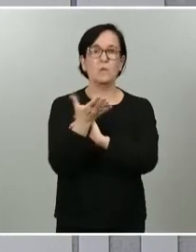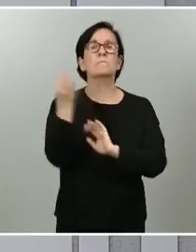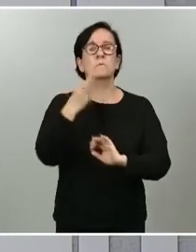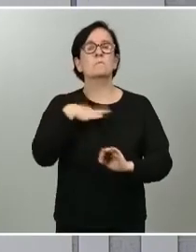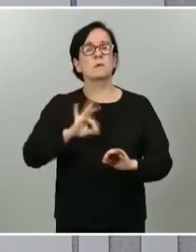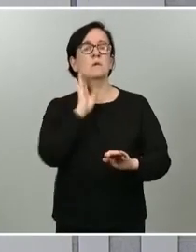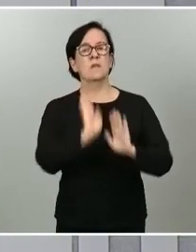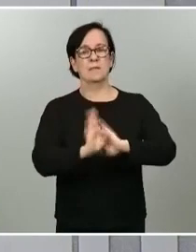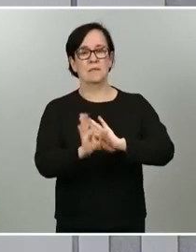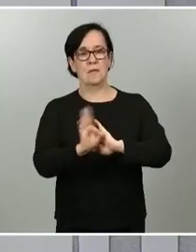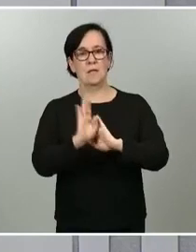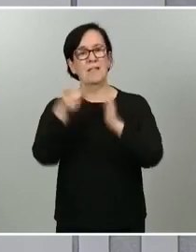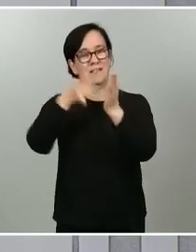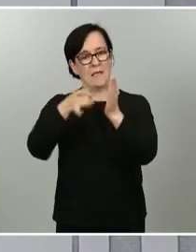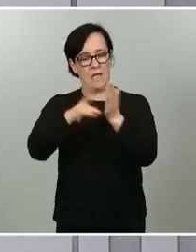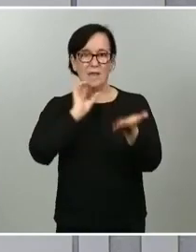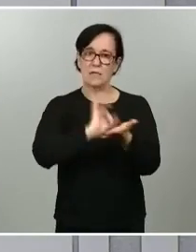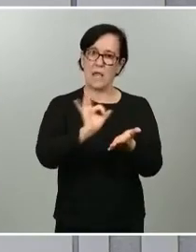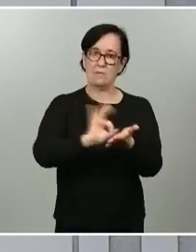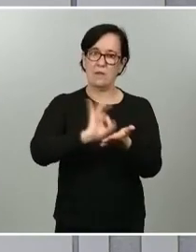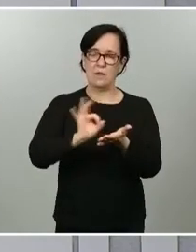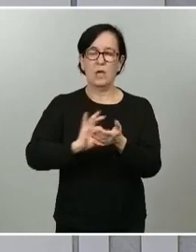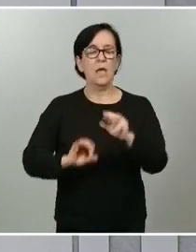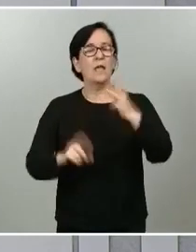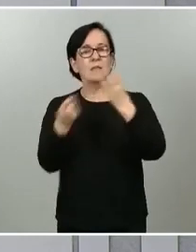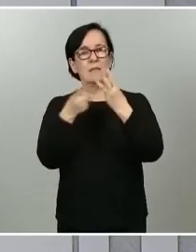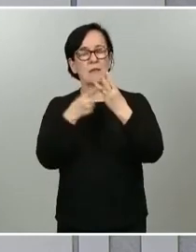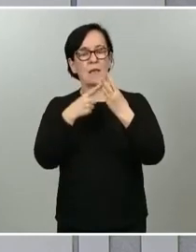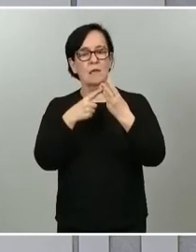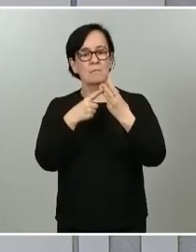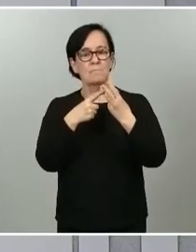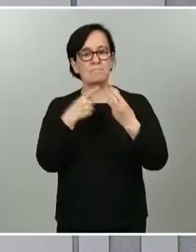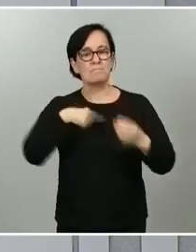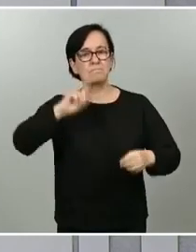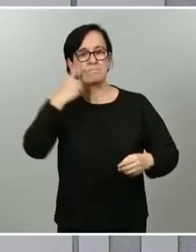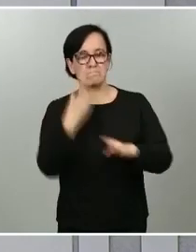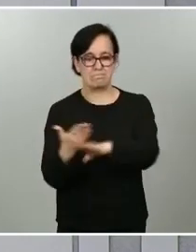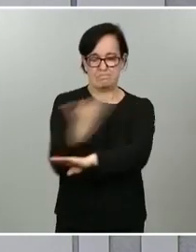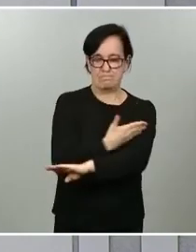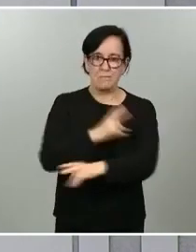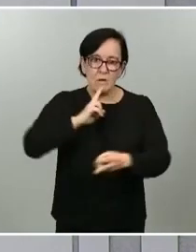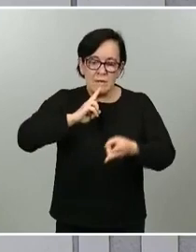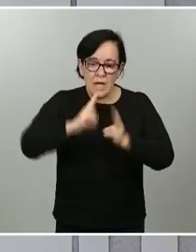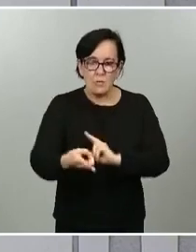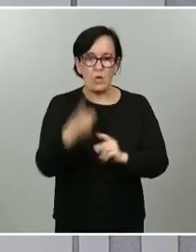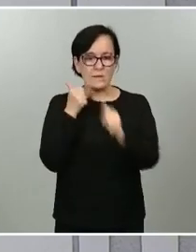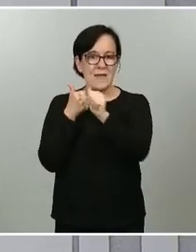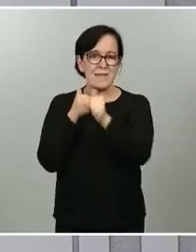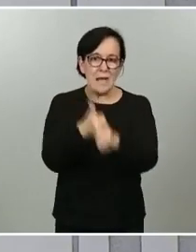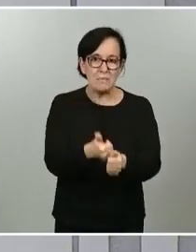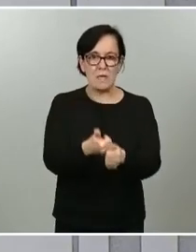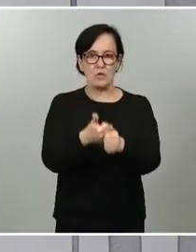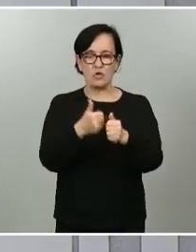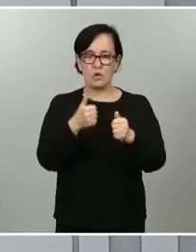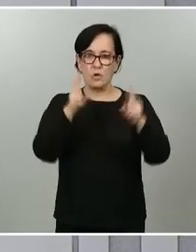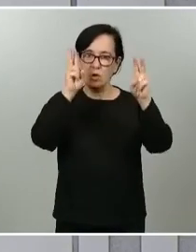esa calidad en los servicios. Y, en tercer lugar, la capacidad de detección, de respuesta, de seguimiento de los casos, todo ello